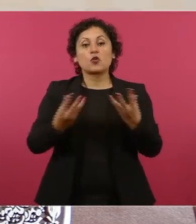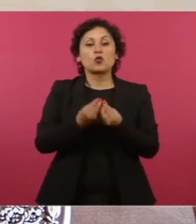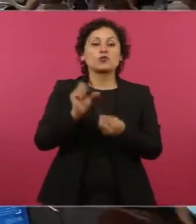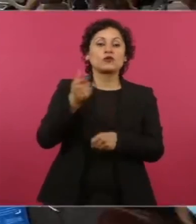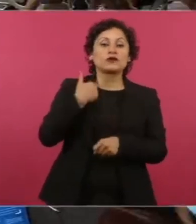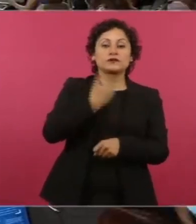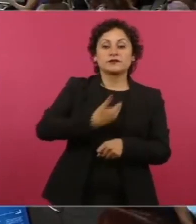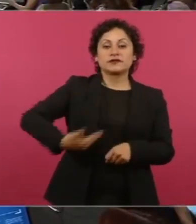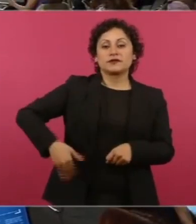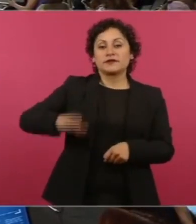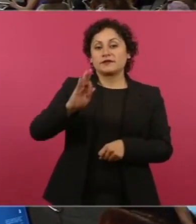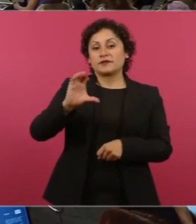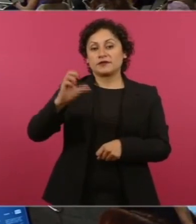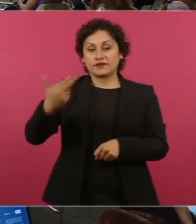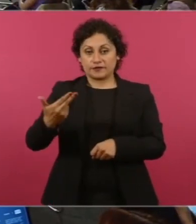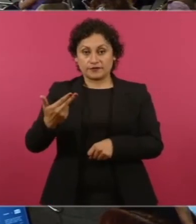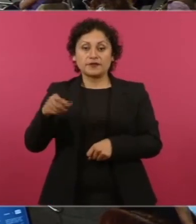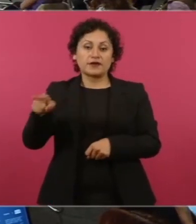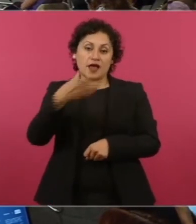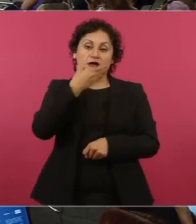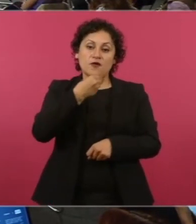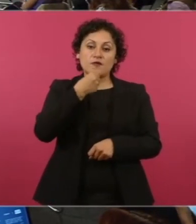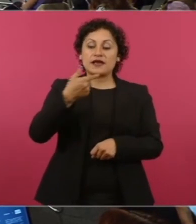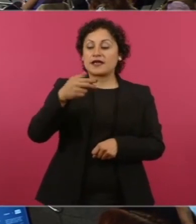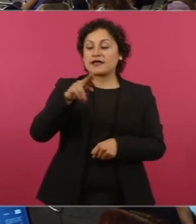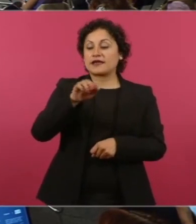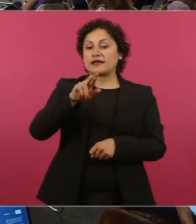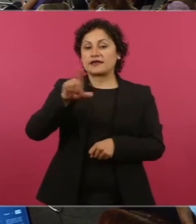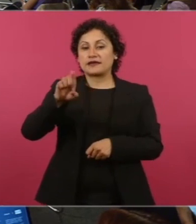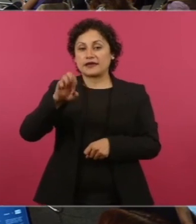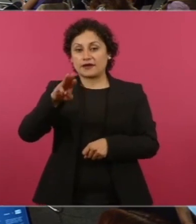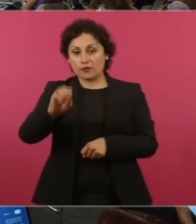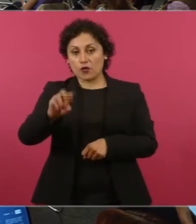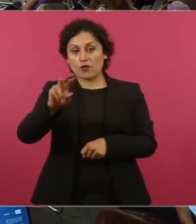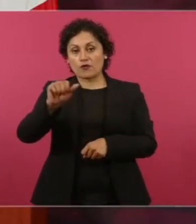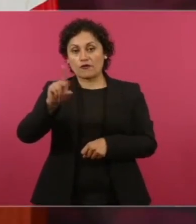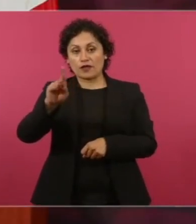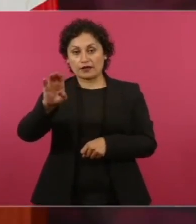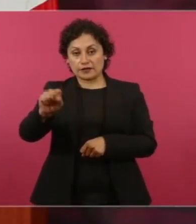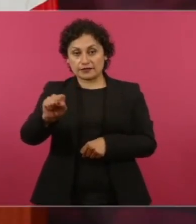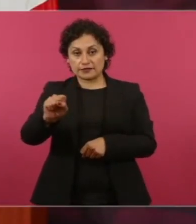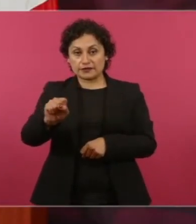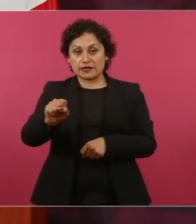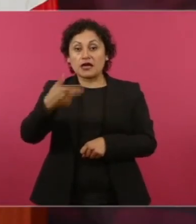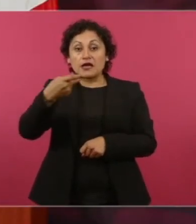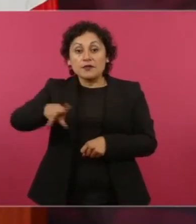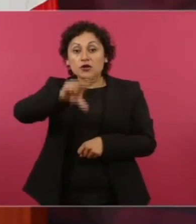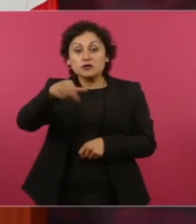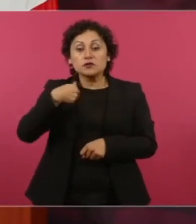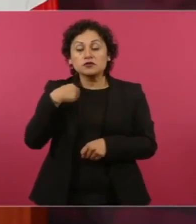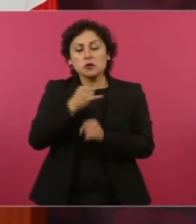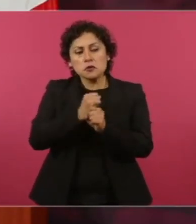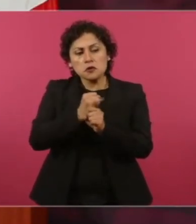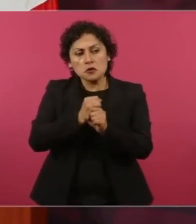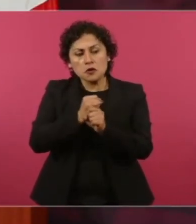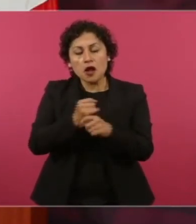Guillermo Valdés, pero, oh, sorpresa, ahora que estoy investigando, resulta